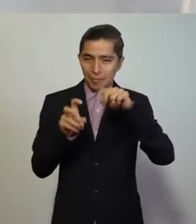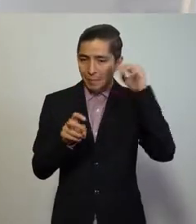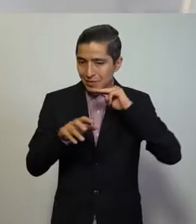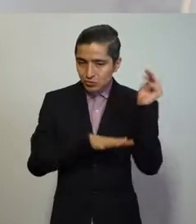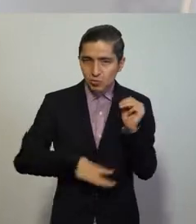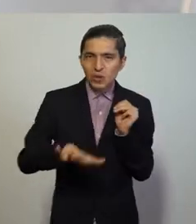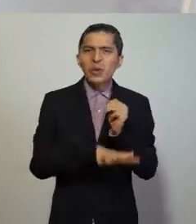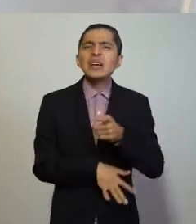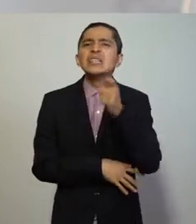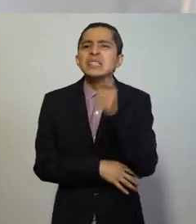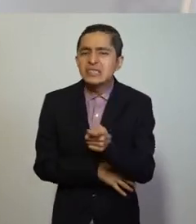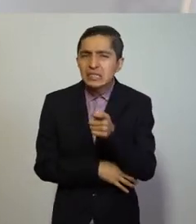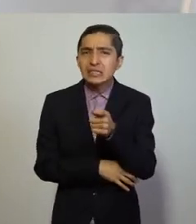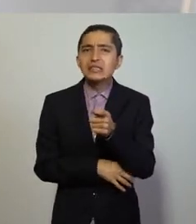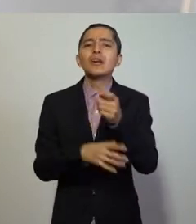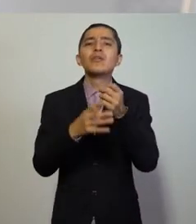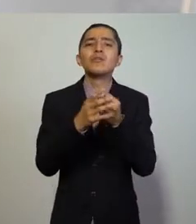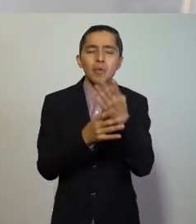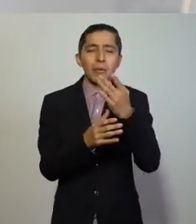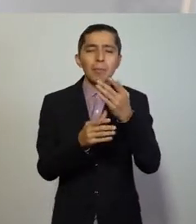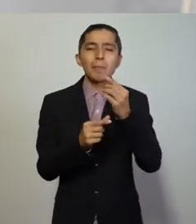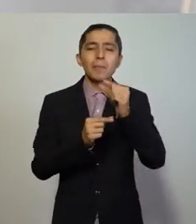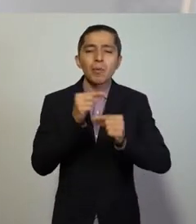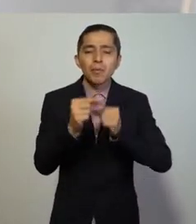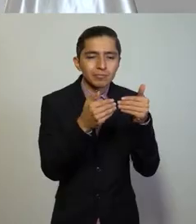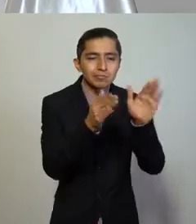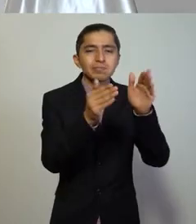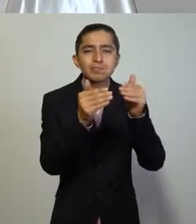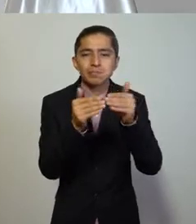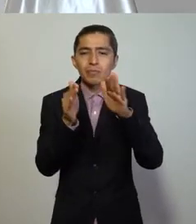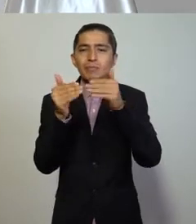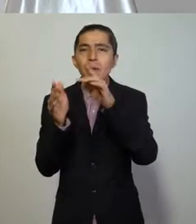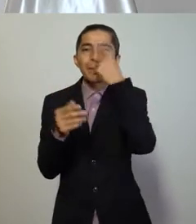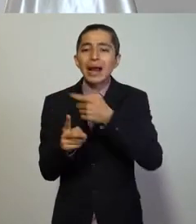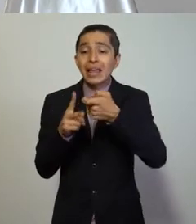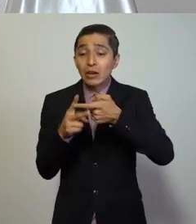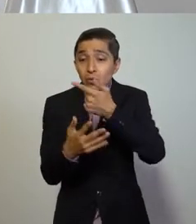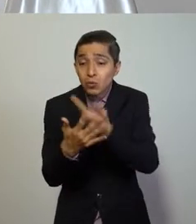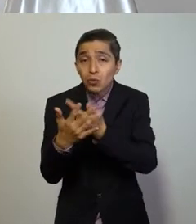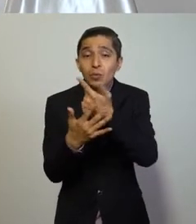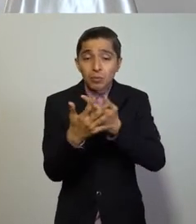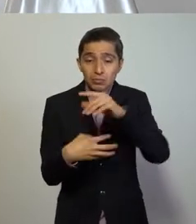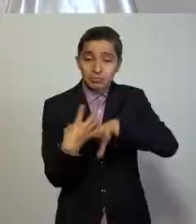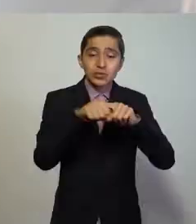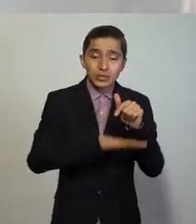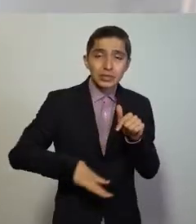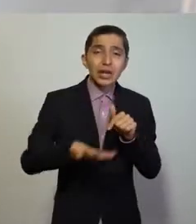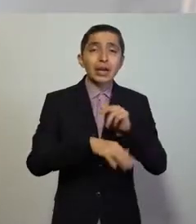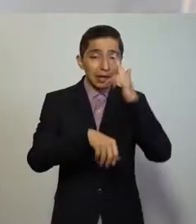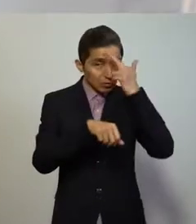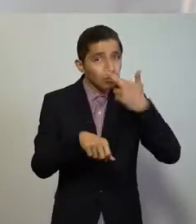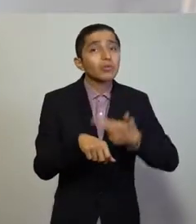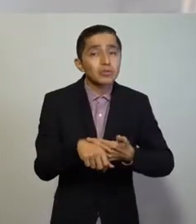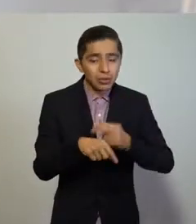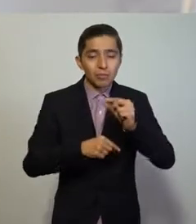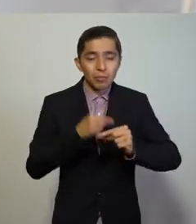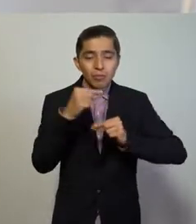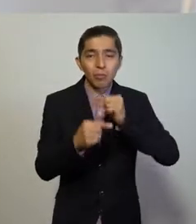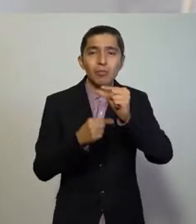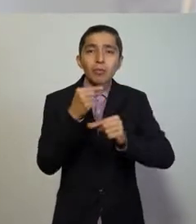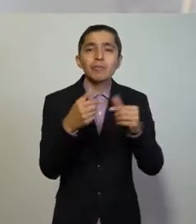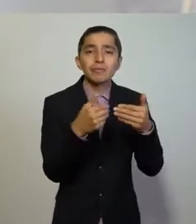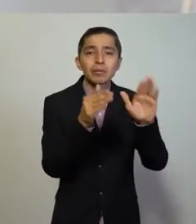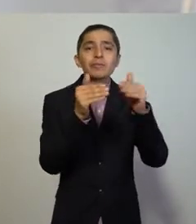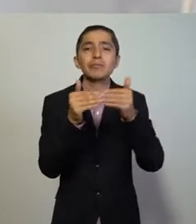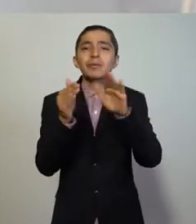implica una reapertura económica y social responsable y gradual. Por lo tanto, del